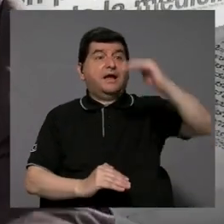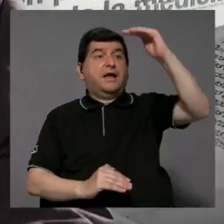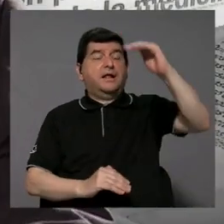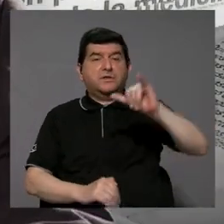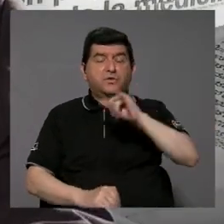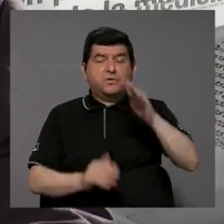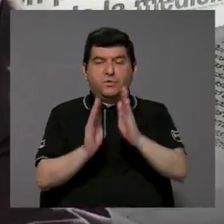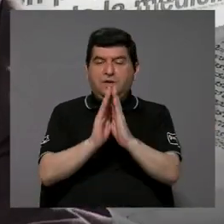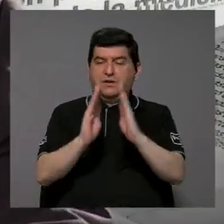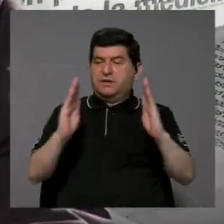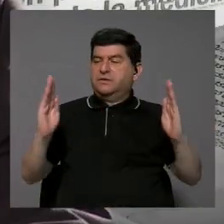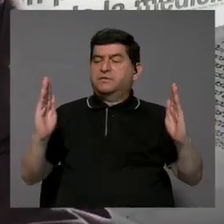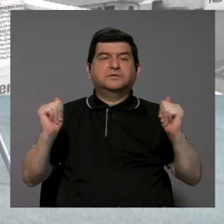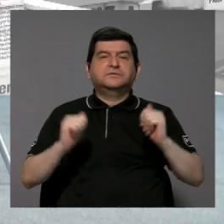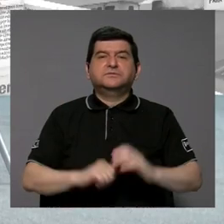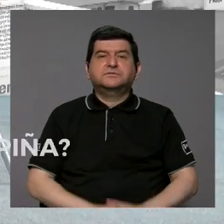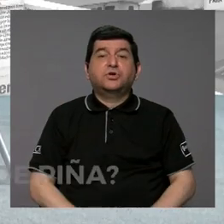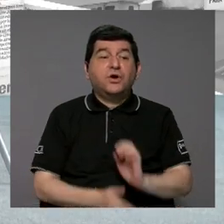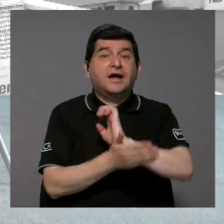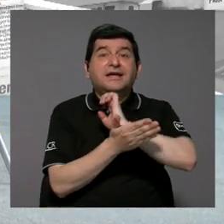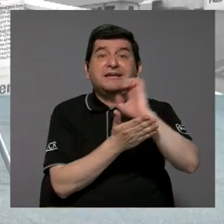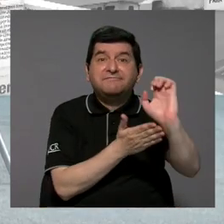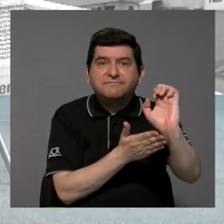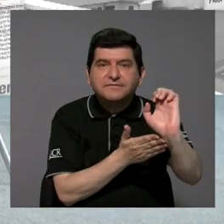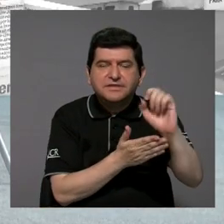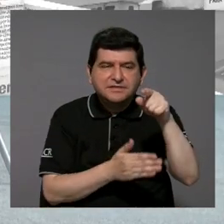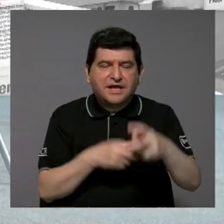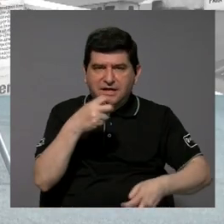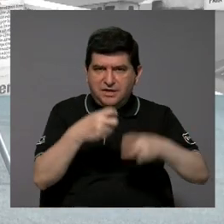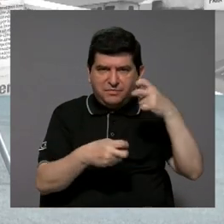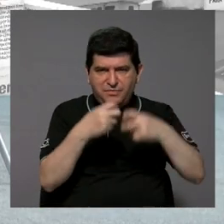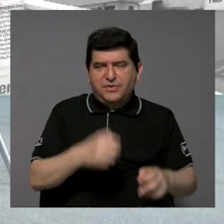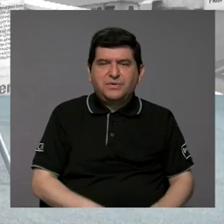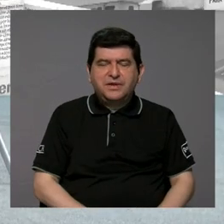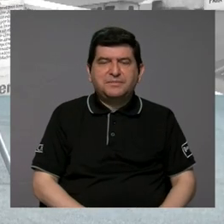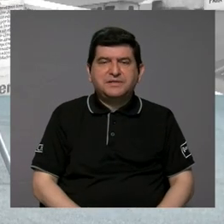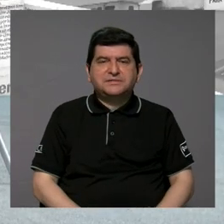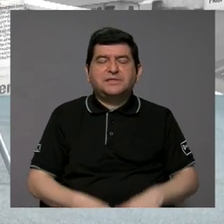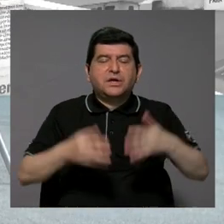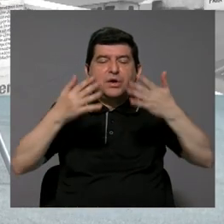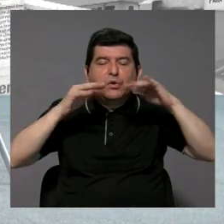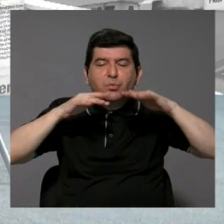y de ancho también para evitar precisamente esos problemas de deriva.